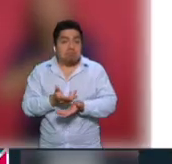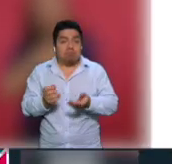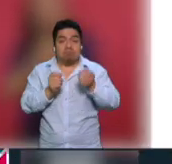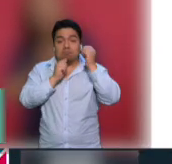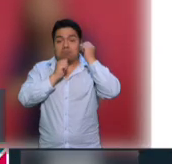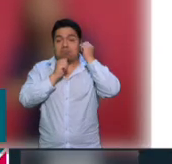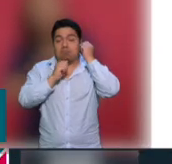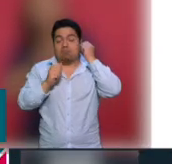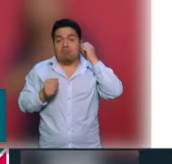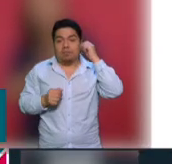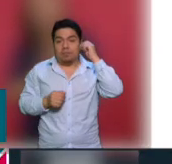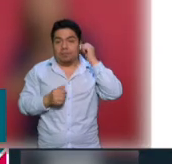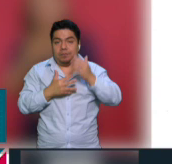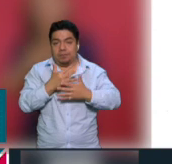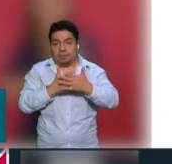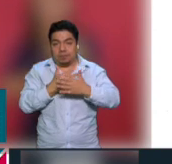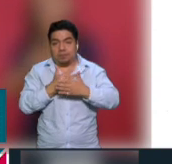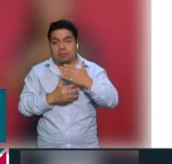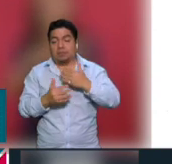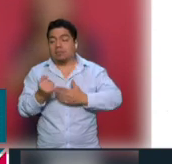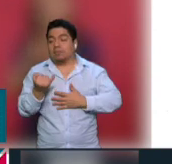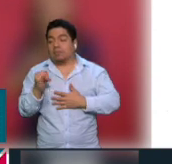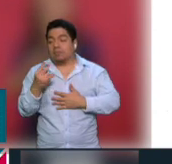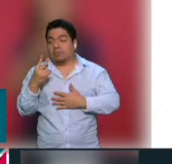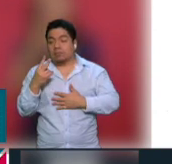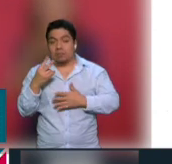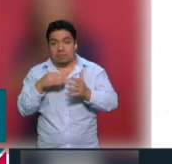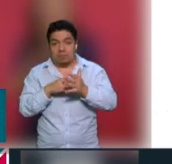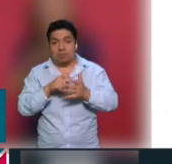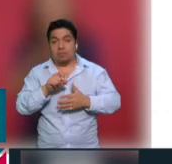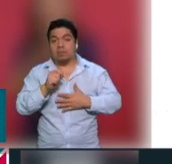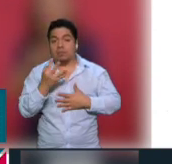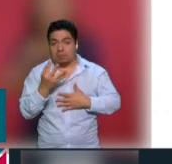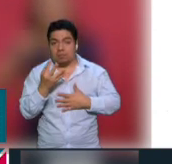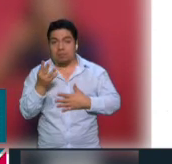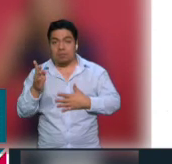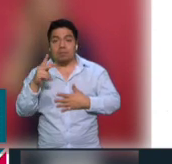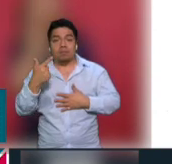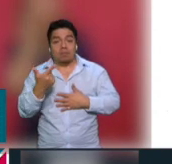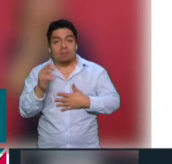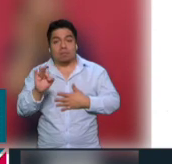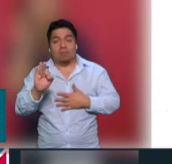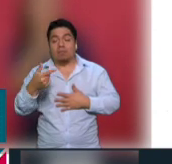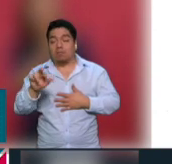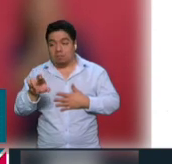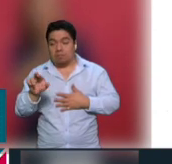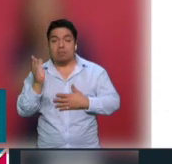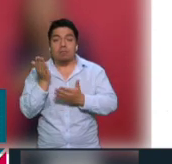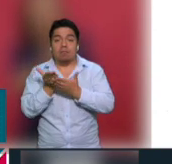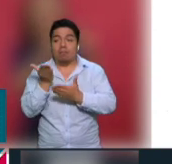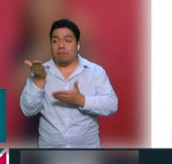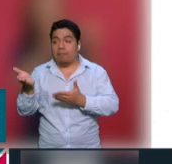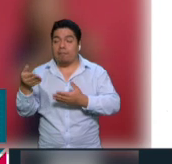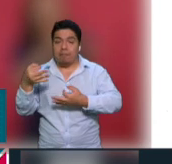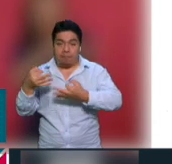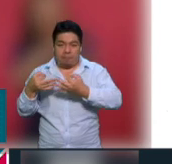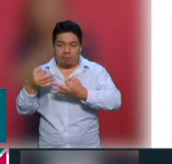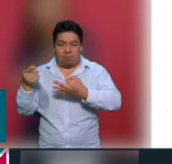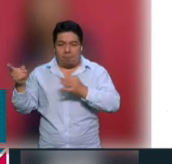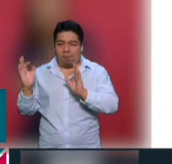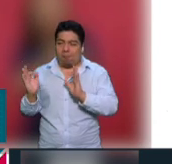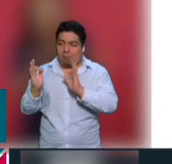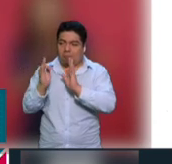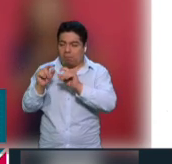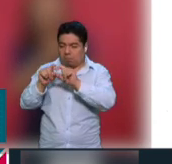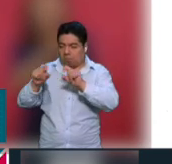El 15 de junio del 24 solicitó la Fiscalía Audiencia con el magistrado, ahí está